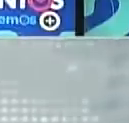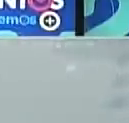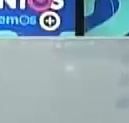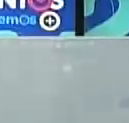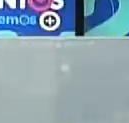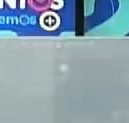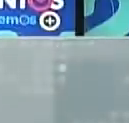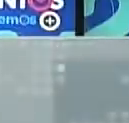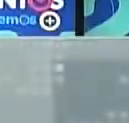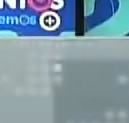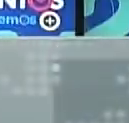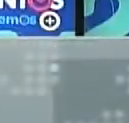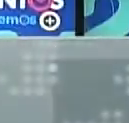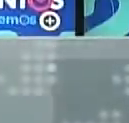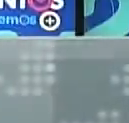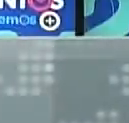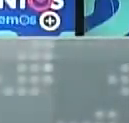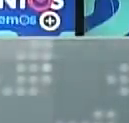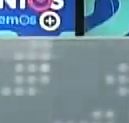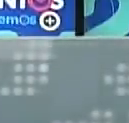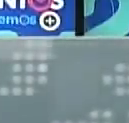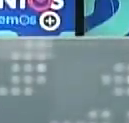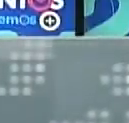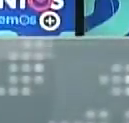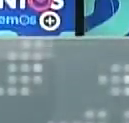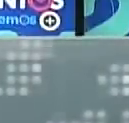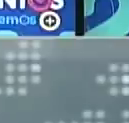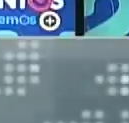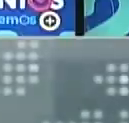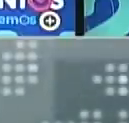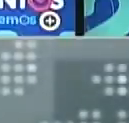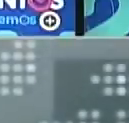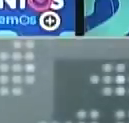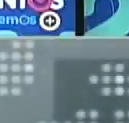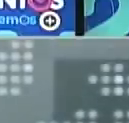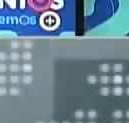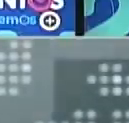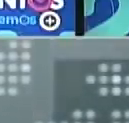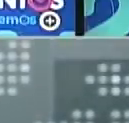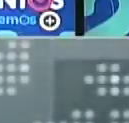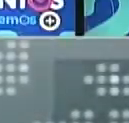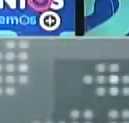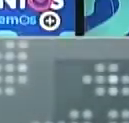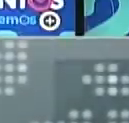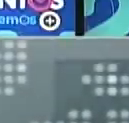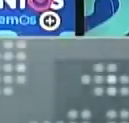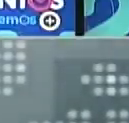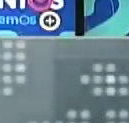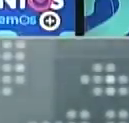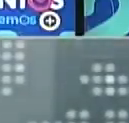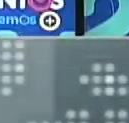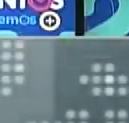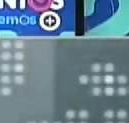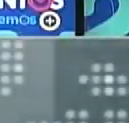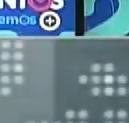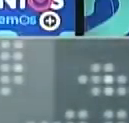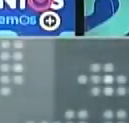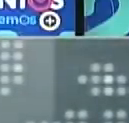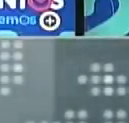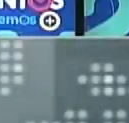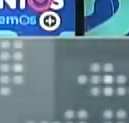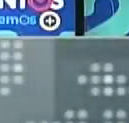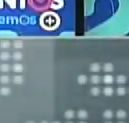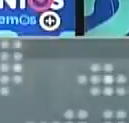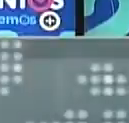Bueno, buenas noches. Mi saludo. Son las 6 y 43 minutos de esta tarde